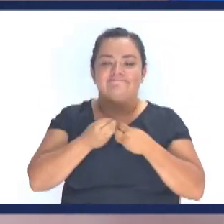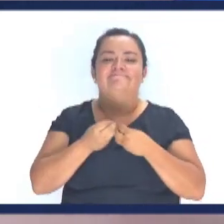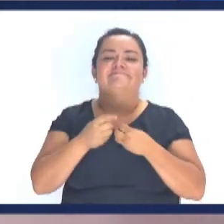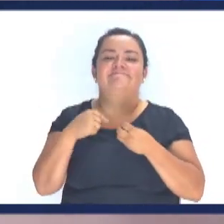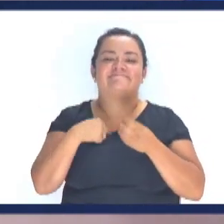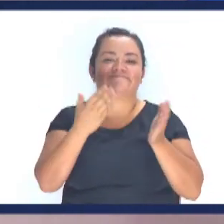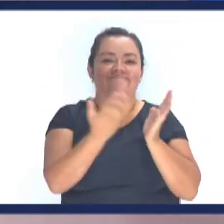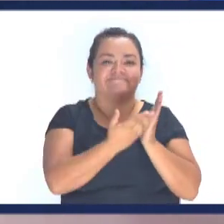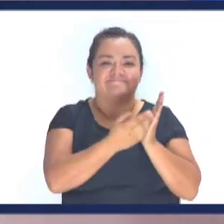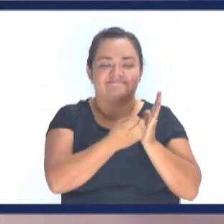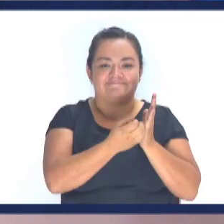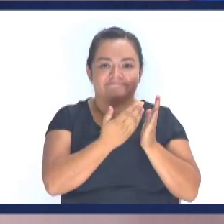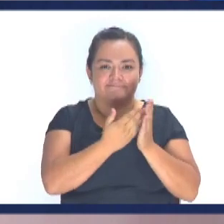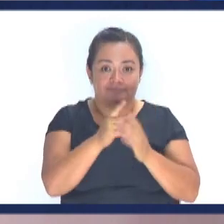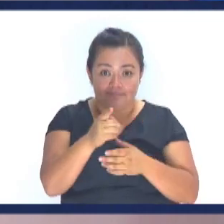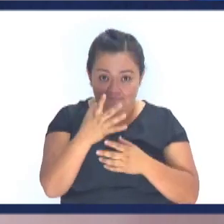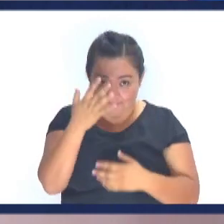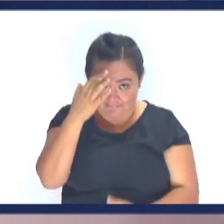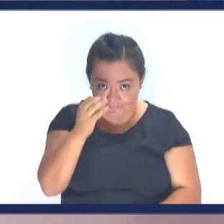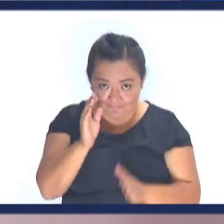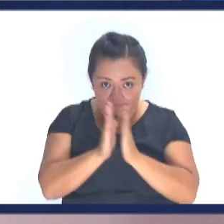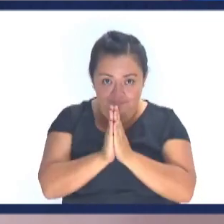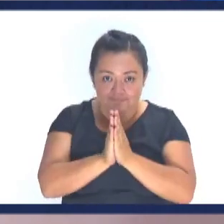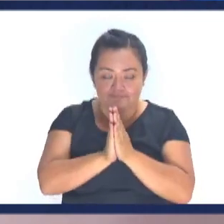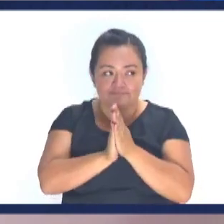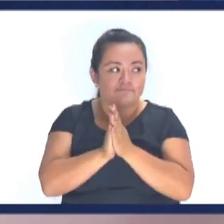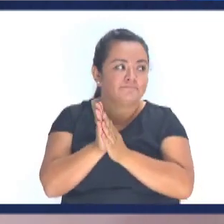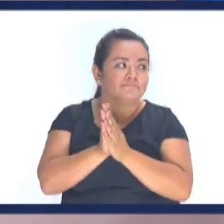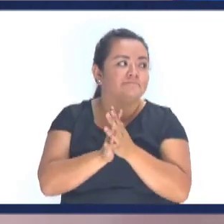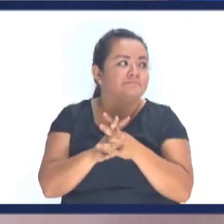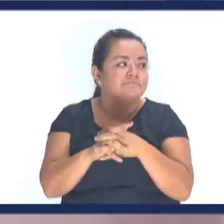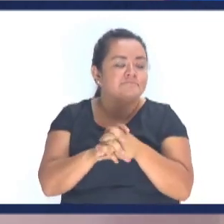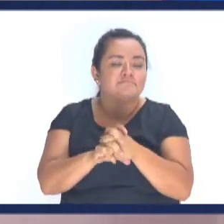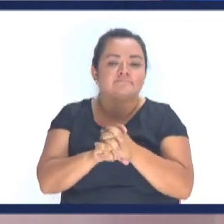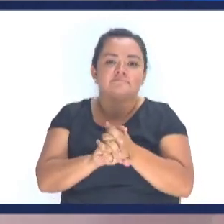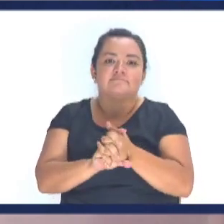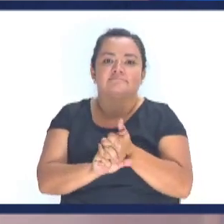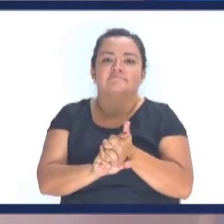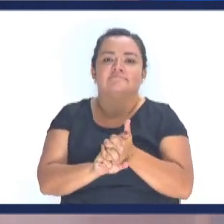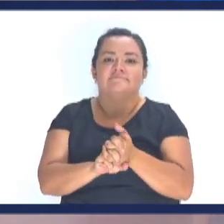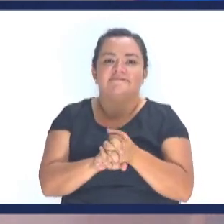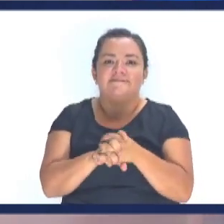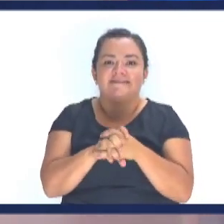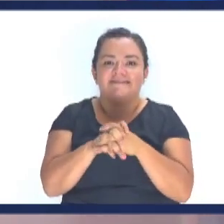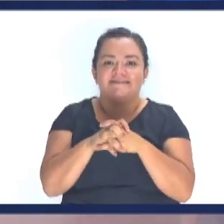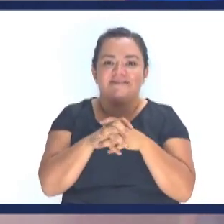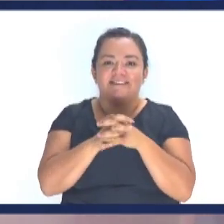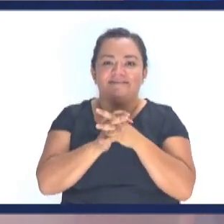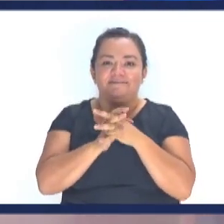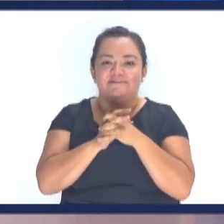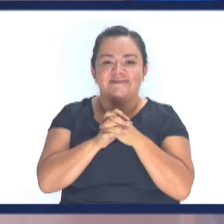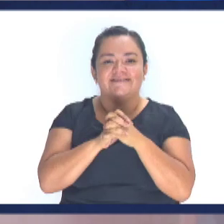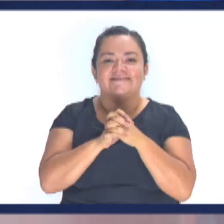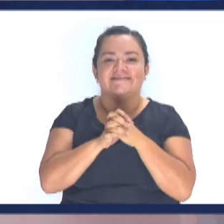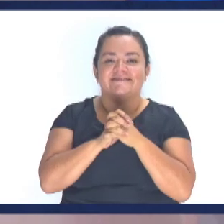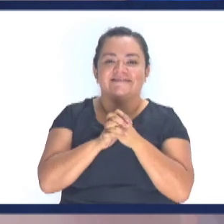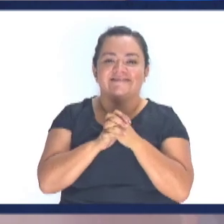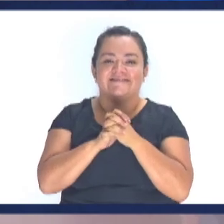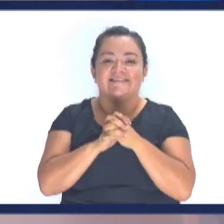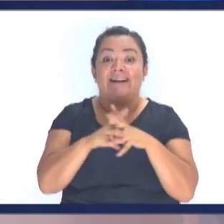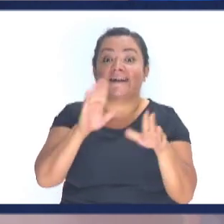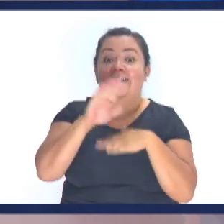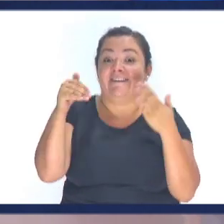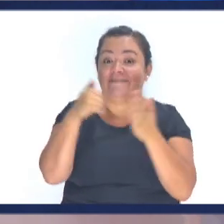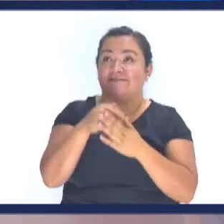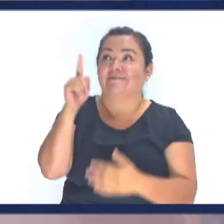Está en la Biblia ¿Alguien dice Amén a eso? Ahí va Ahí topó la cuerda Todo lo